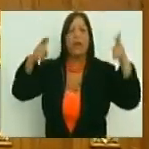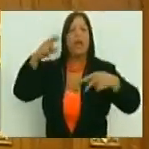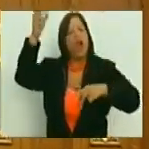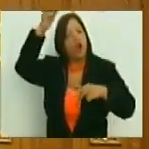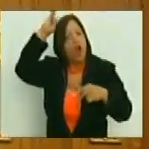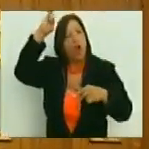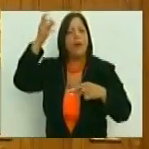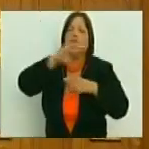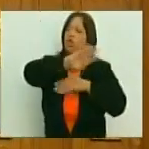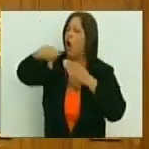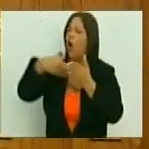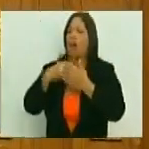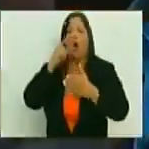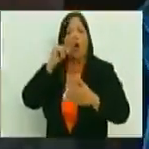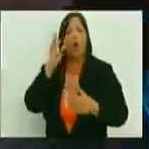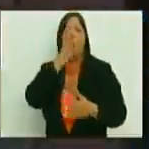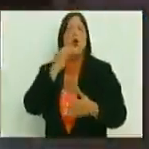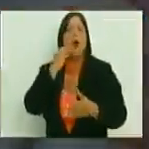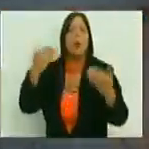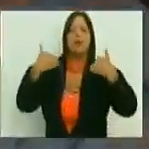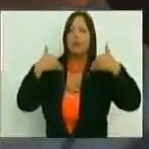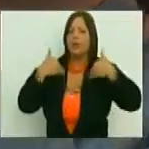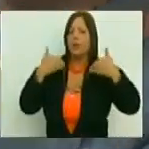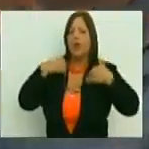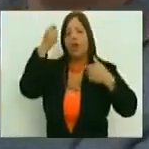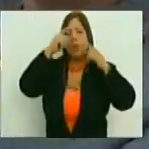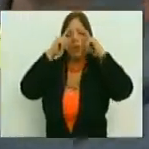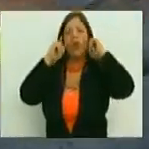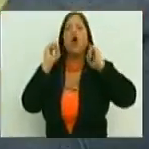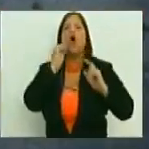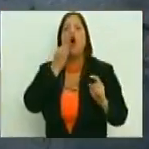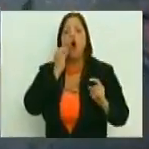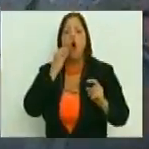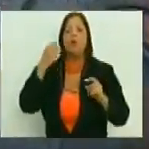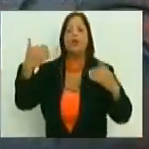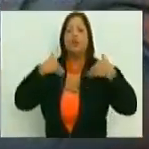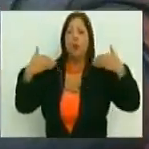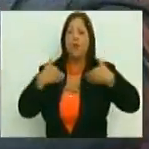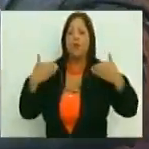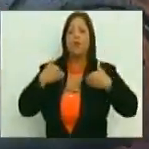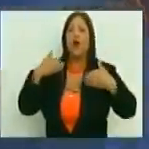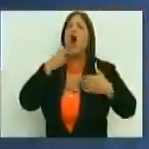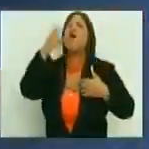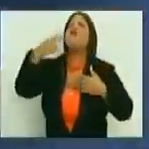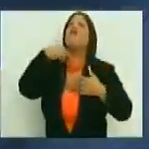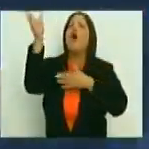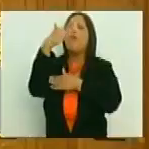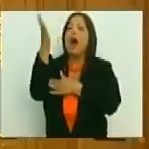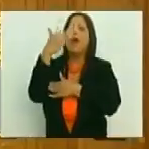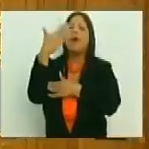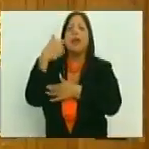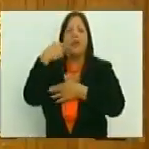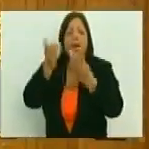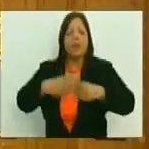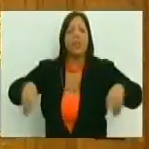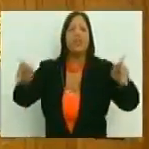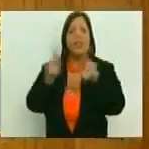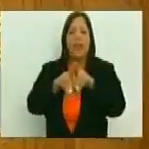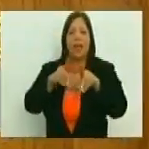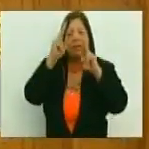Robert Serra, joven mártir, joven diputado, joven ejemplar, joven que alzaba las banderas de lucha y de dignidad,